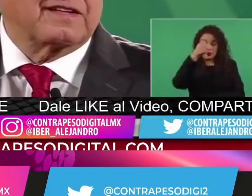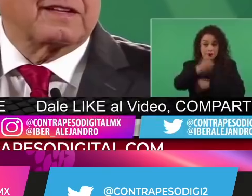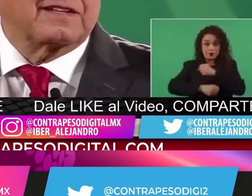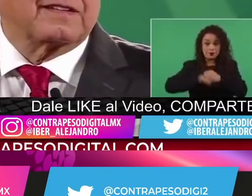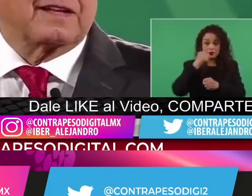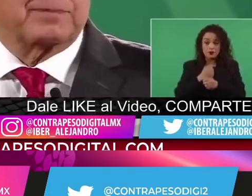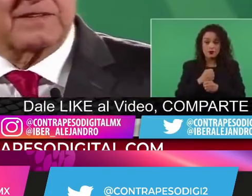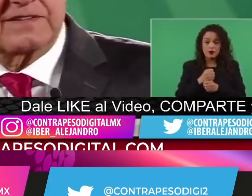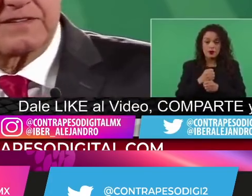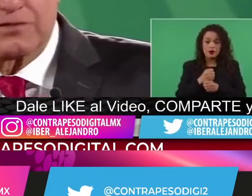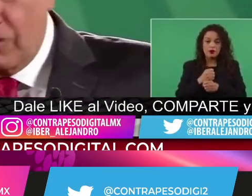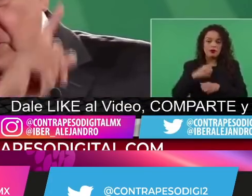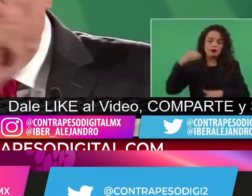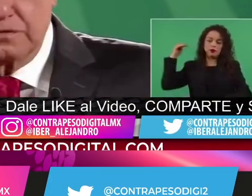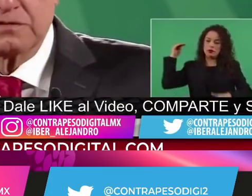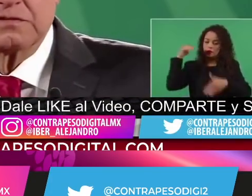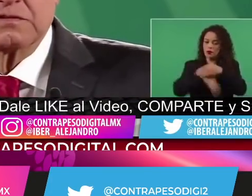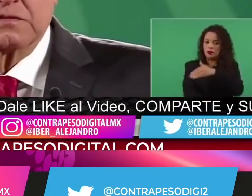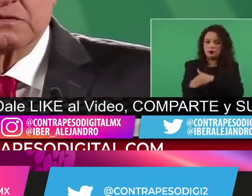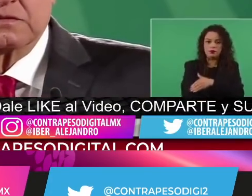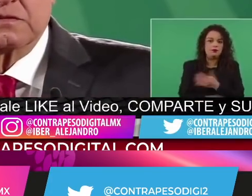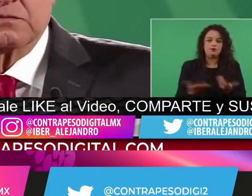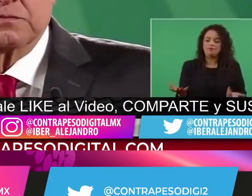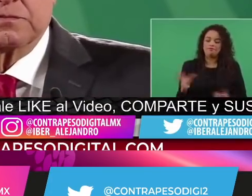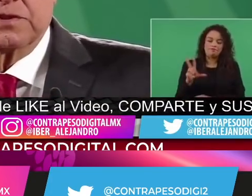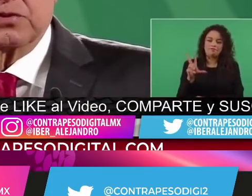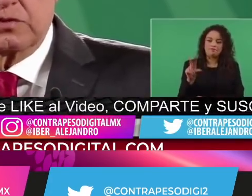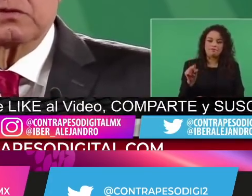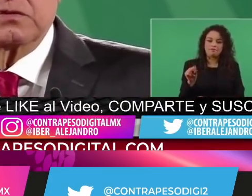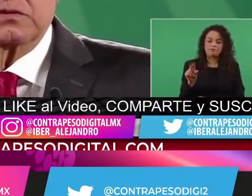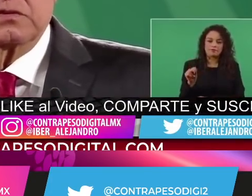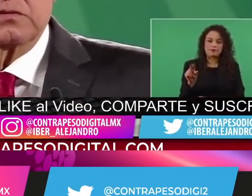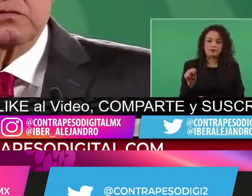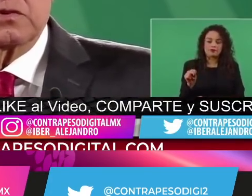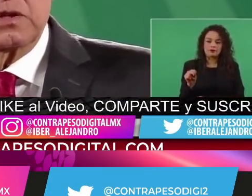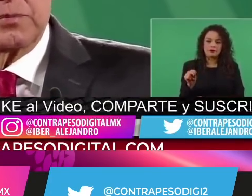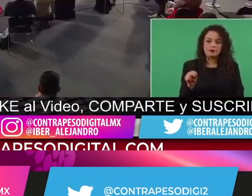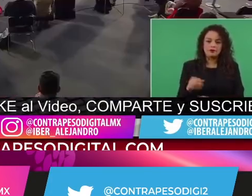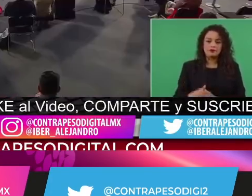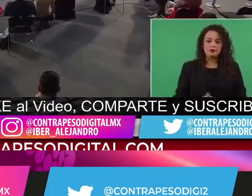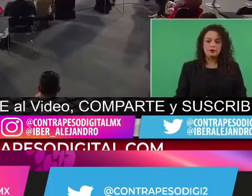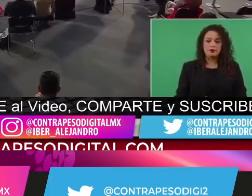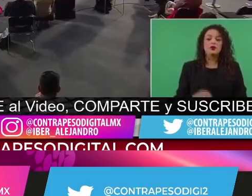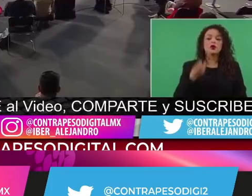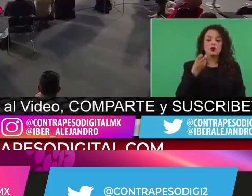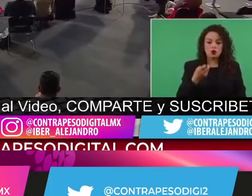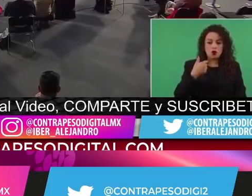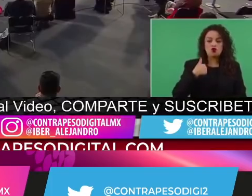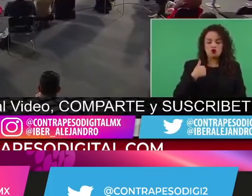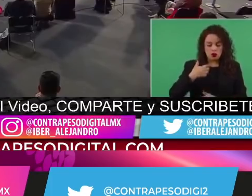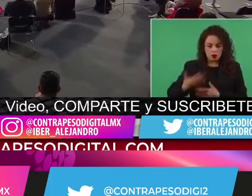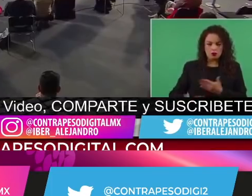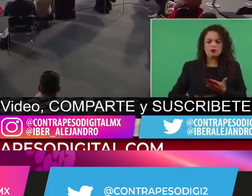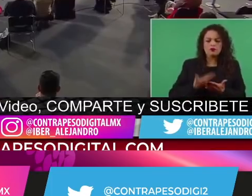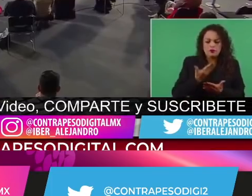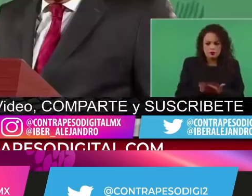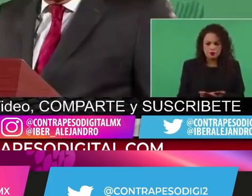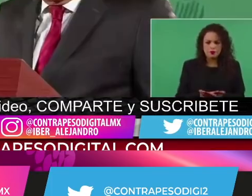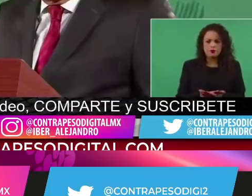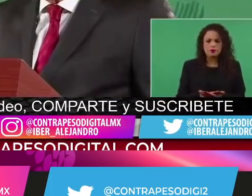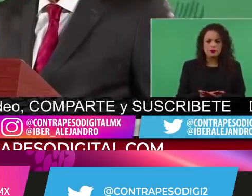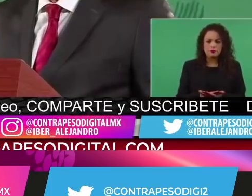echaron espuma por la boca. El pasar la Guardia Nacional a un mando militar perumanista